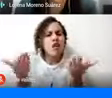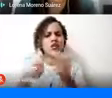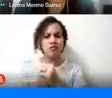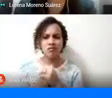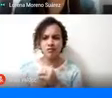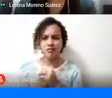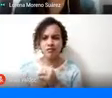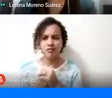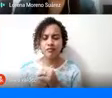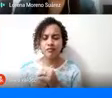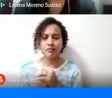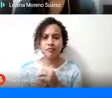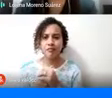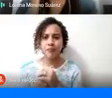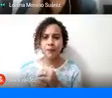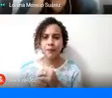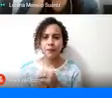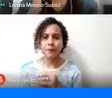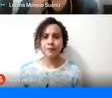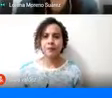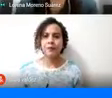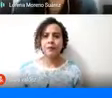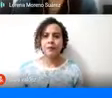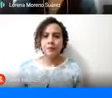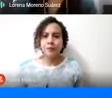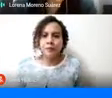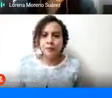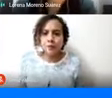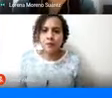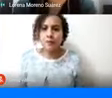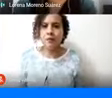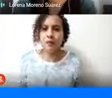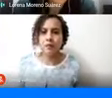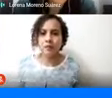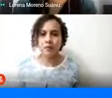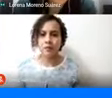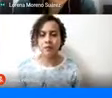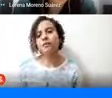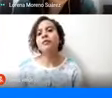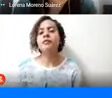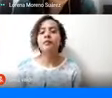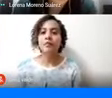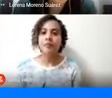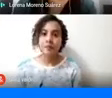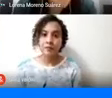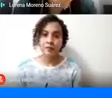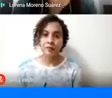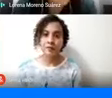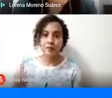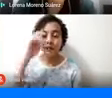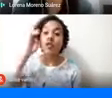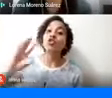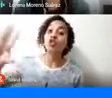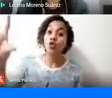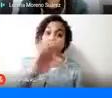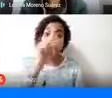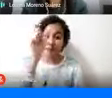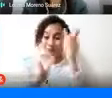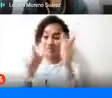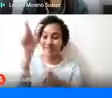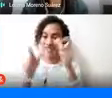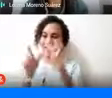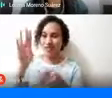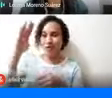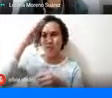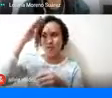Bueno, digamos que todos los, las personas que conforman la